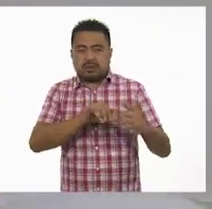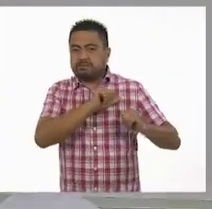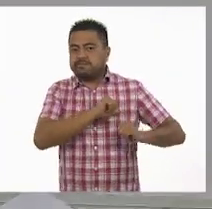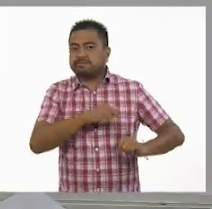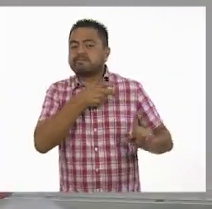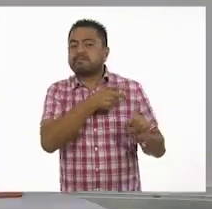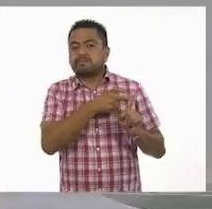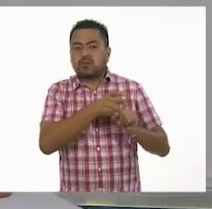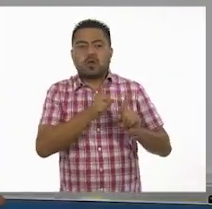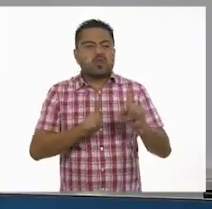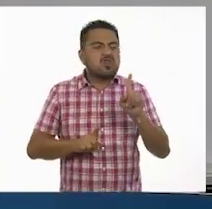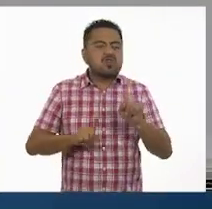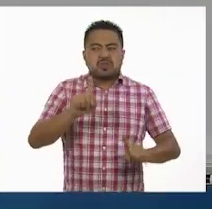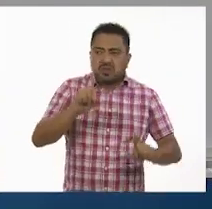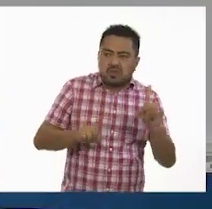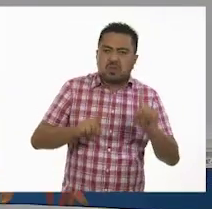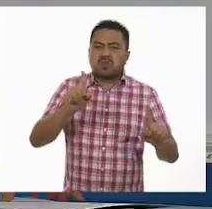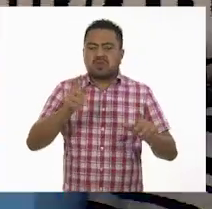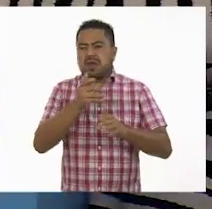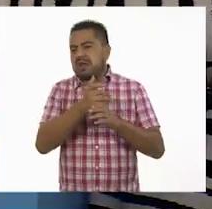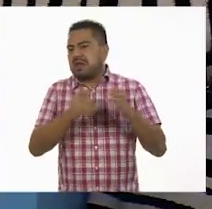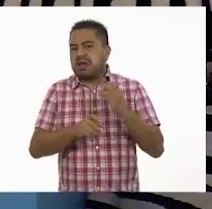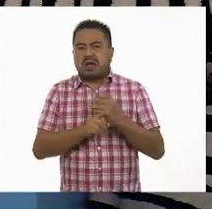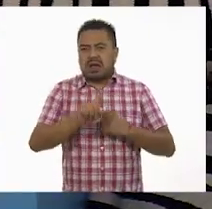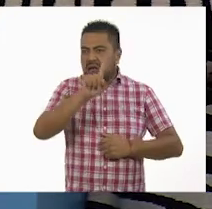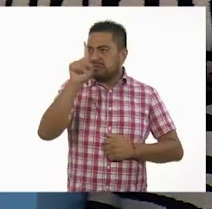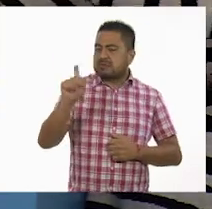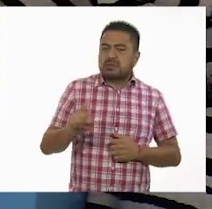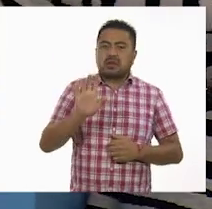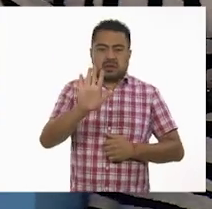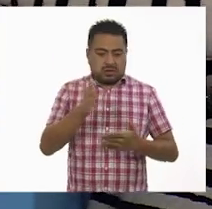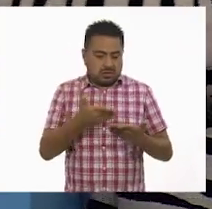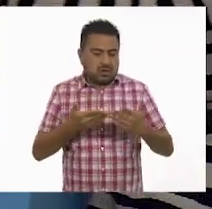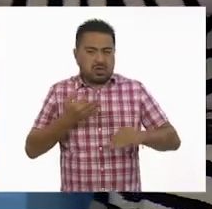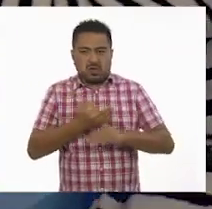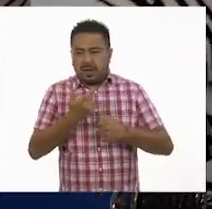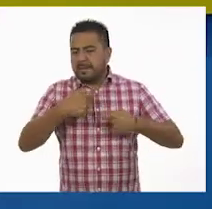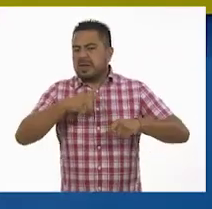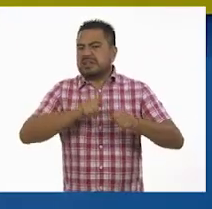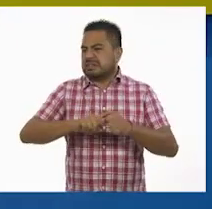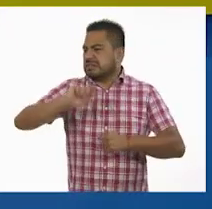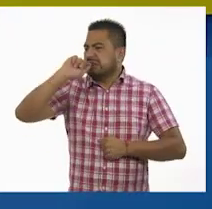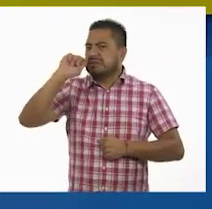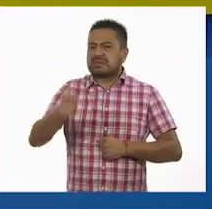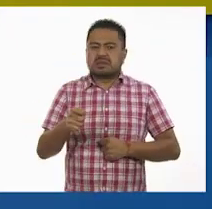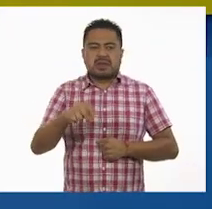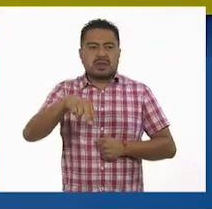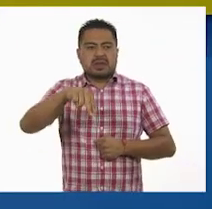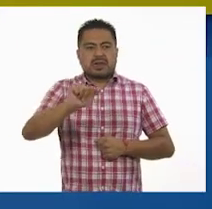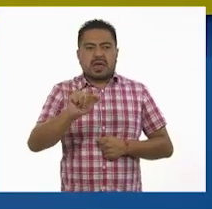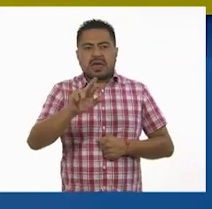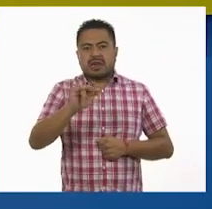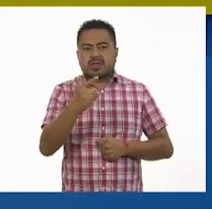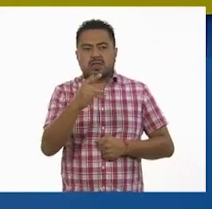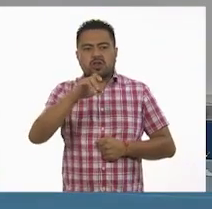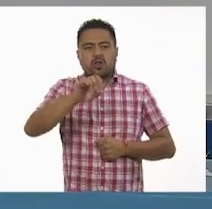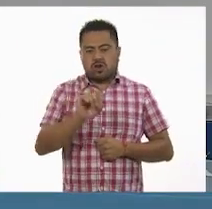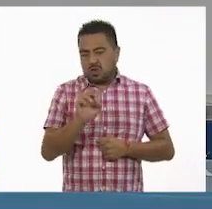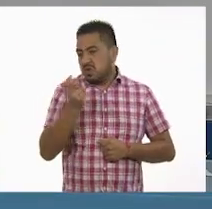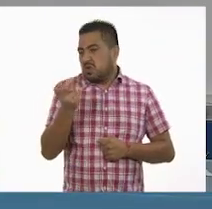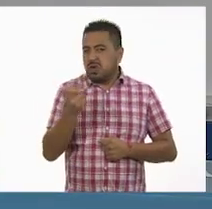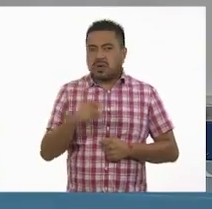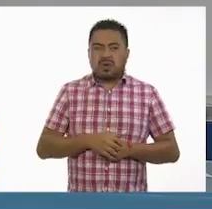todo. Cualquier duda, cualquier situación. Mira, vamos a ver, los personajes son Narigón. Sí. Sí.